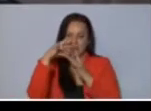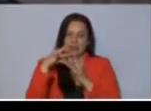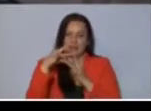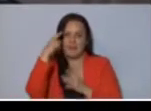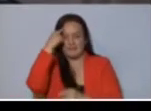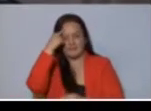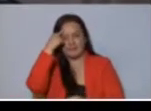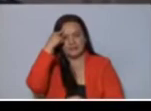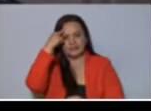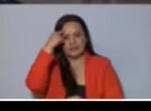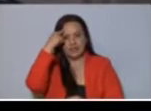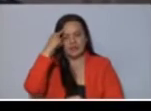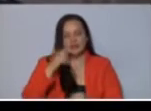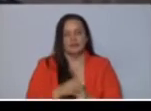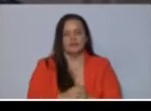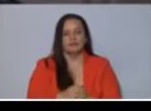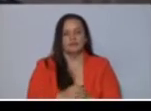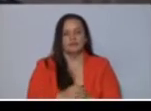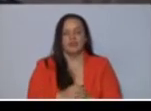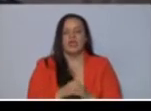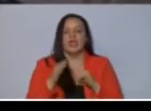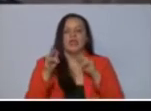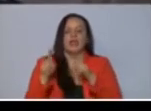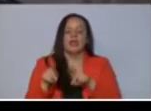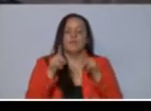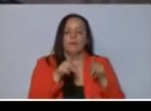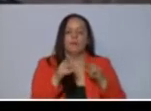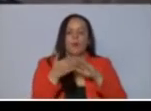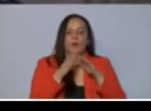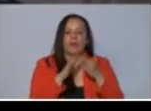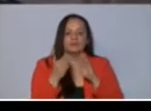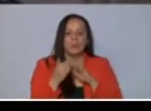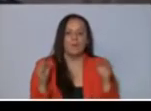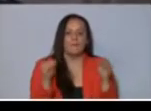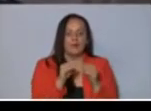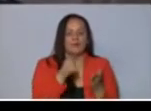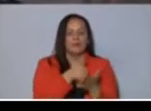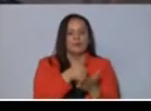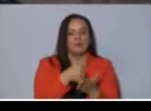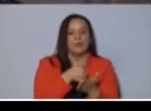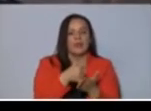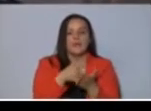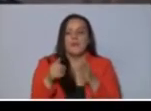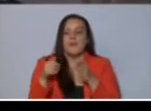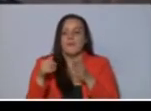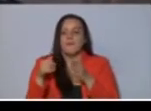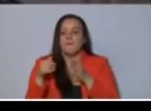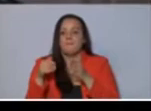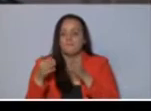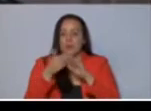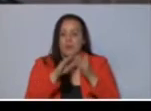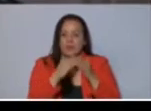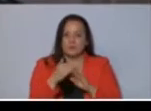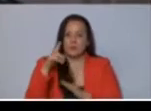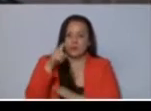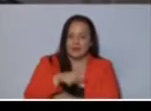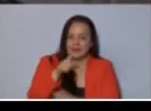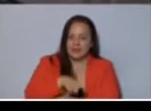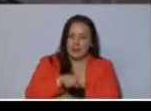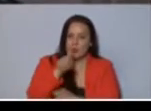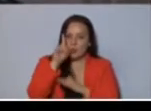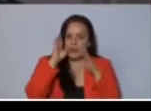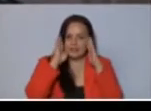que es pensar en la población más vulnerable y la población que requiere de una